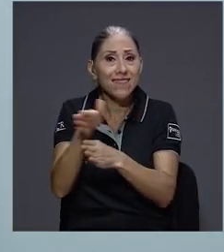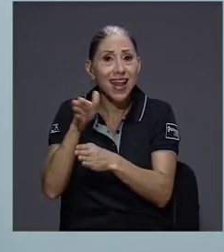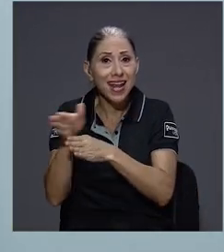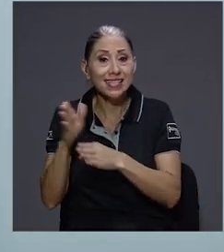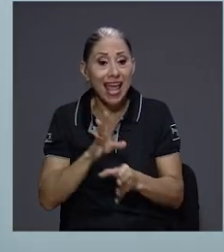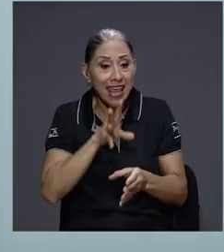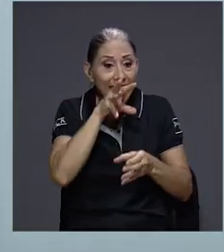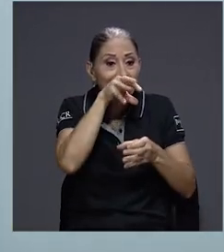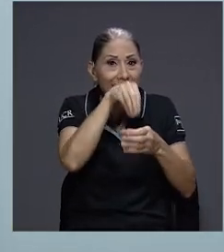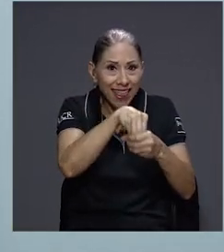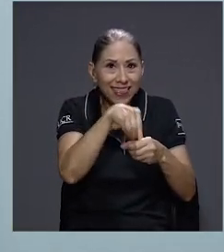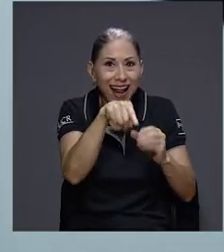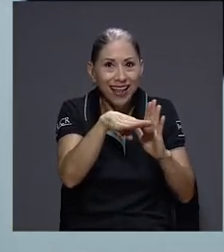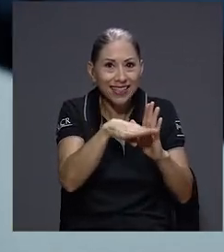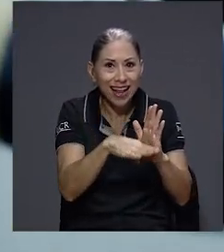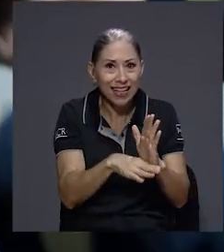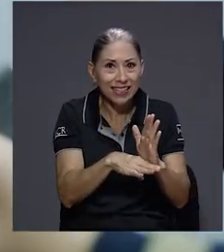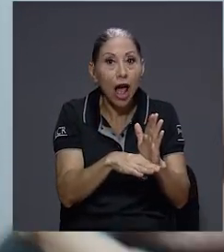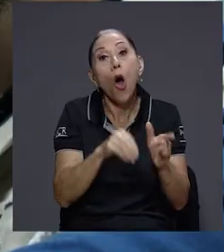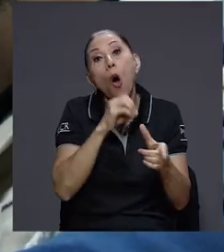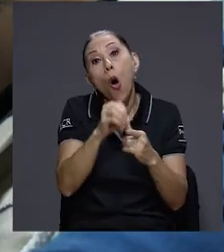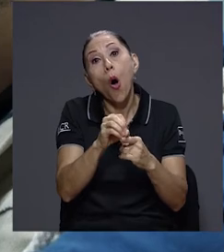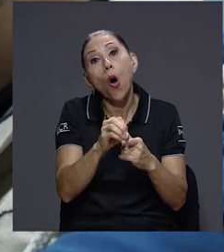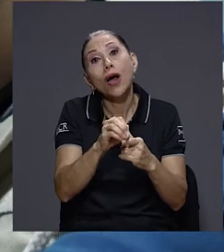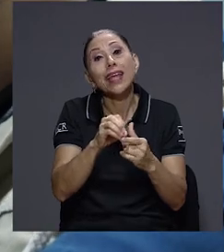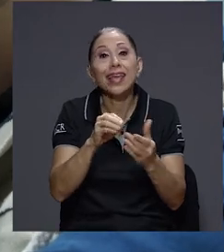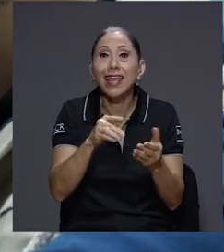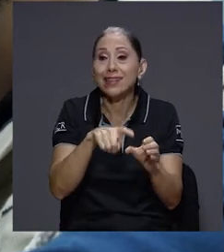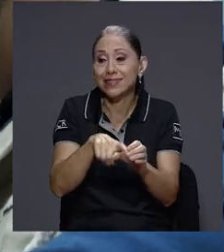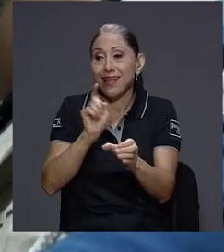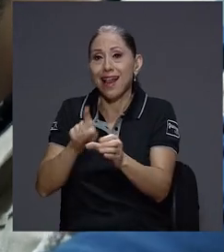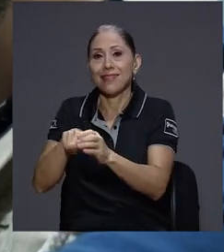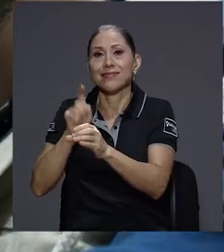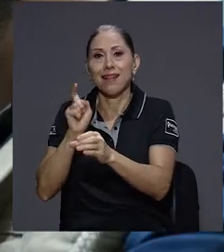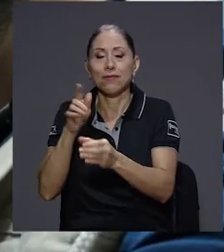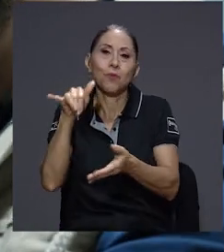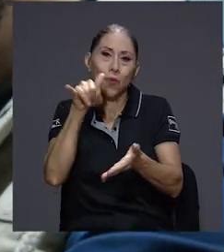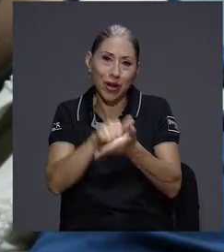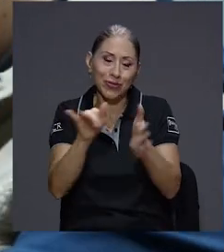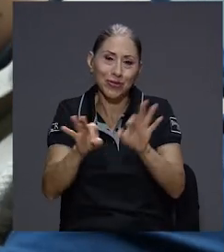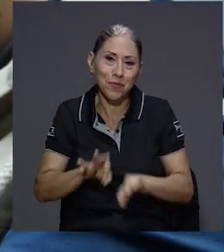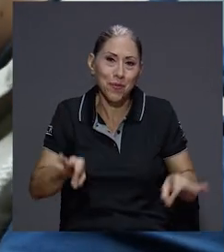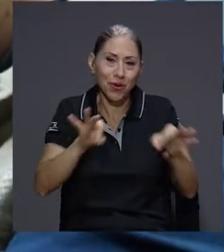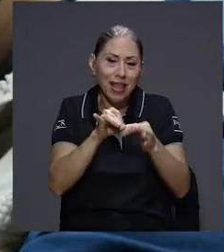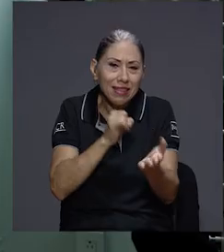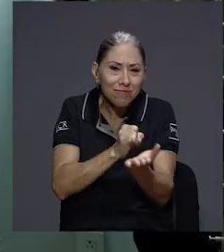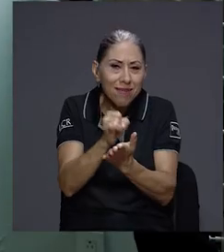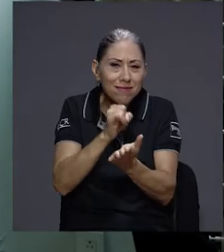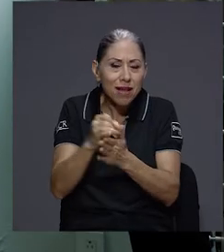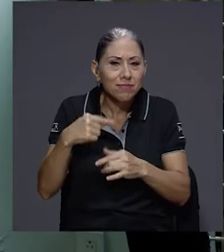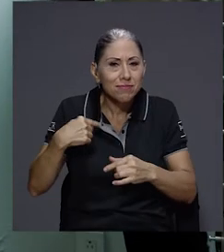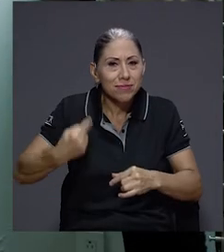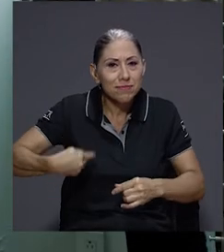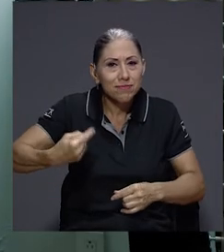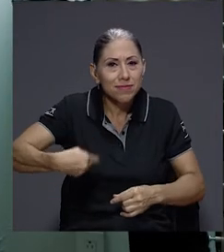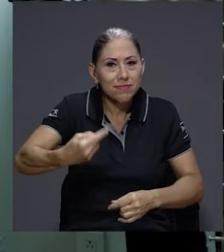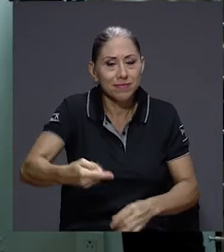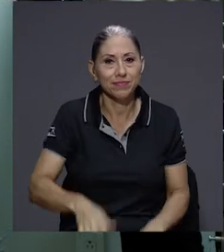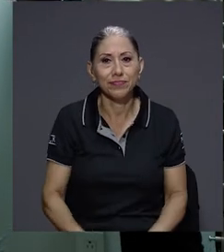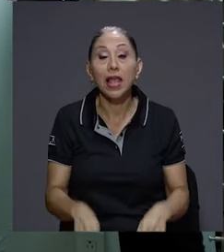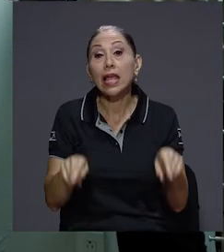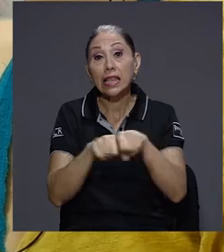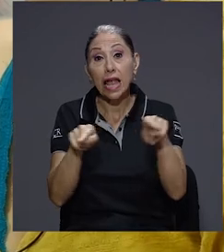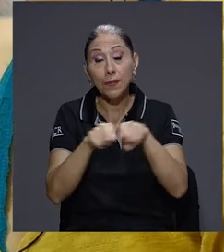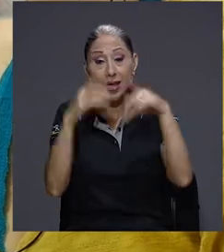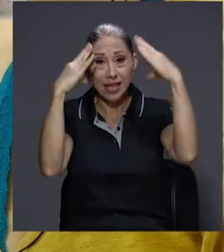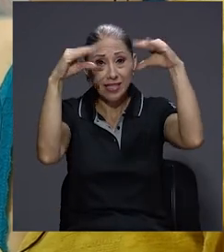y otras que van saliendo y por eso es importante también estar actualizando el estudio cada cierto tiempo. Otra de las conclusiones que arrojó este